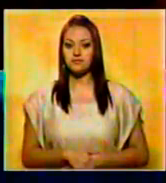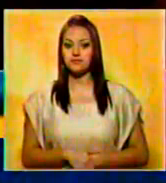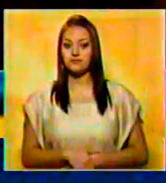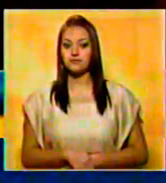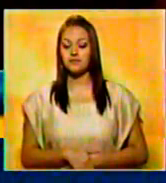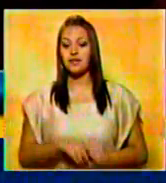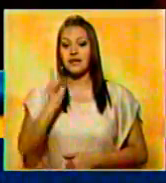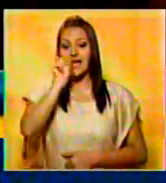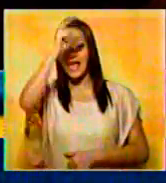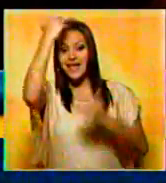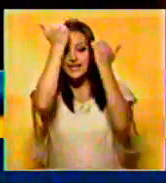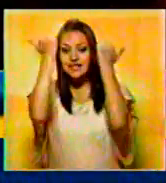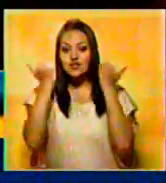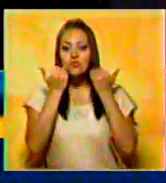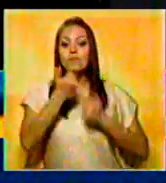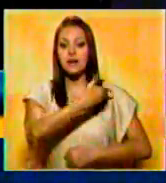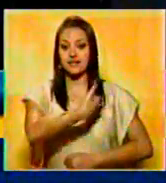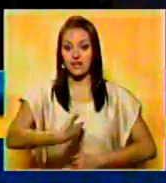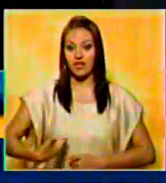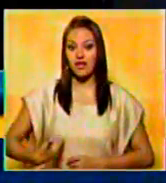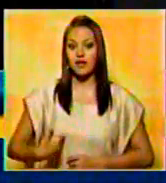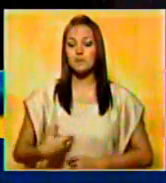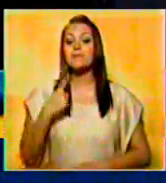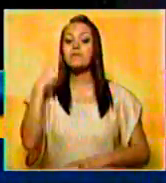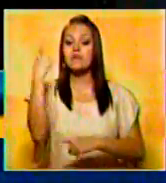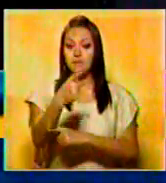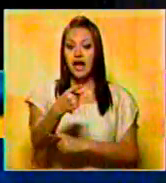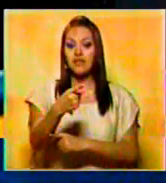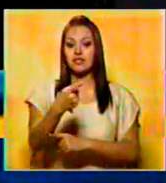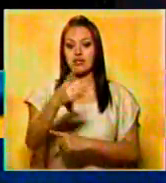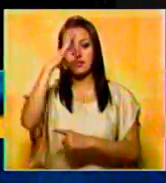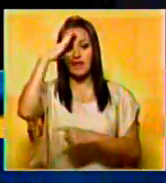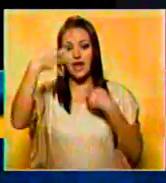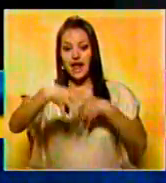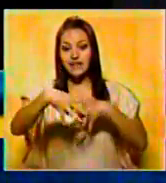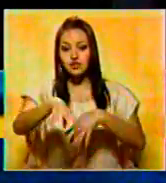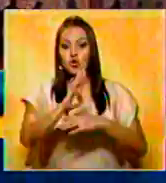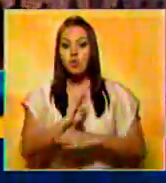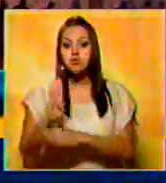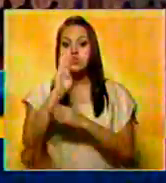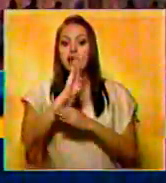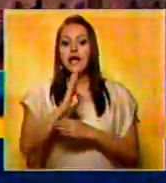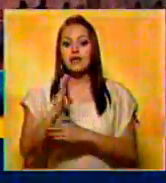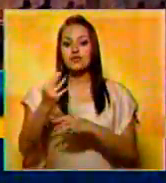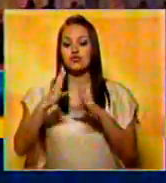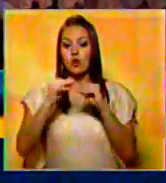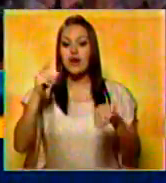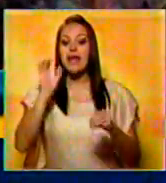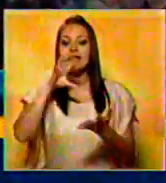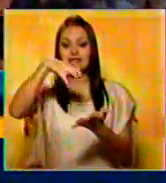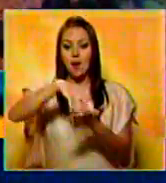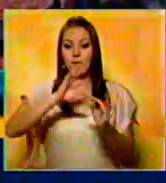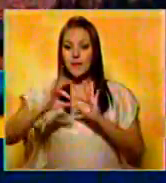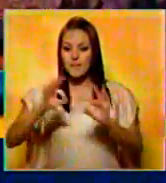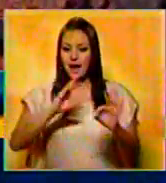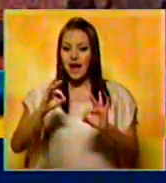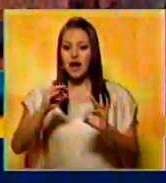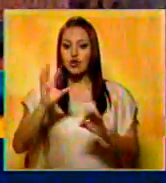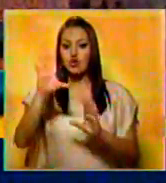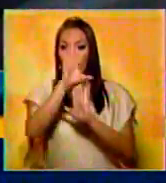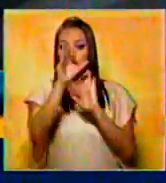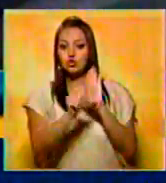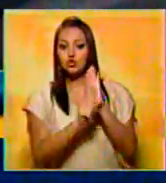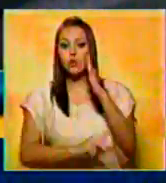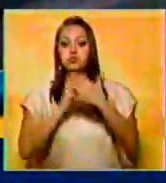En Egipto, el presidente Mohamed Morsi le ordenó al ejército proteger las instituciones del Estado durante el periodo previo al referendo constitucional